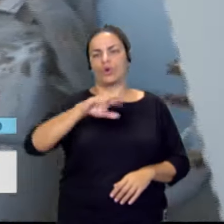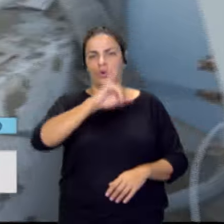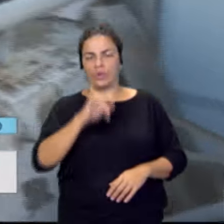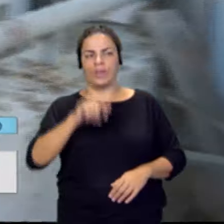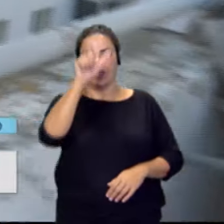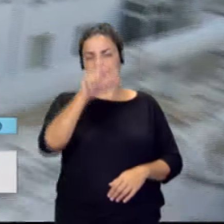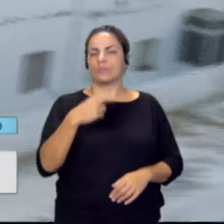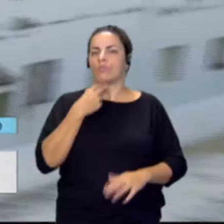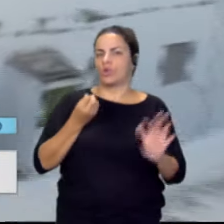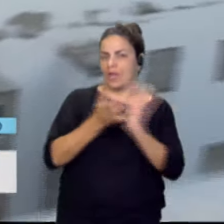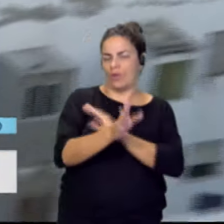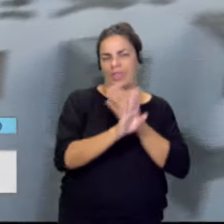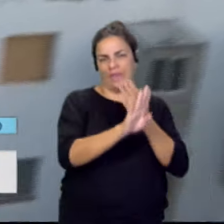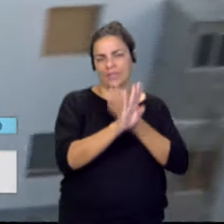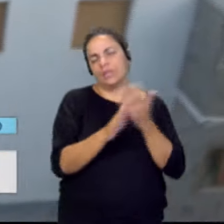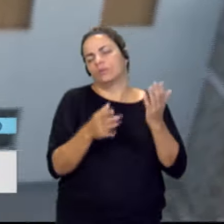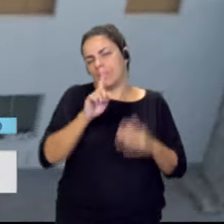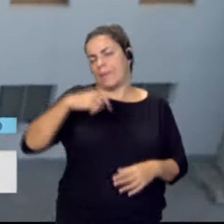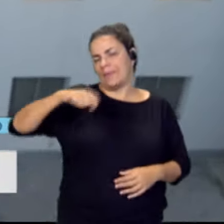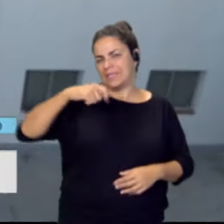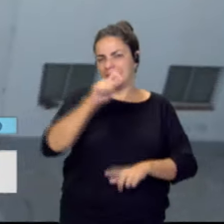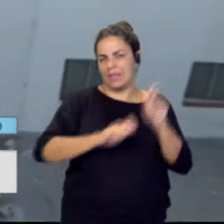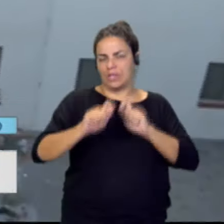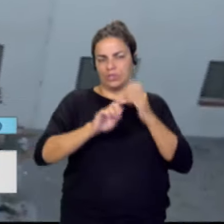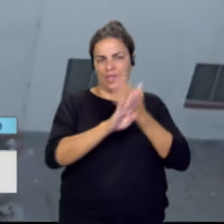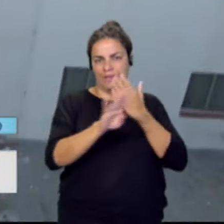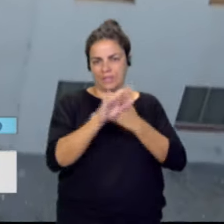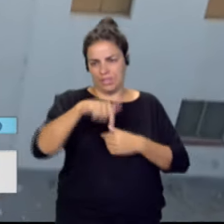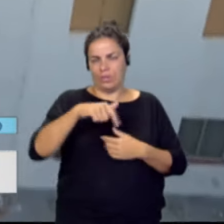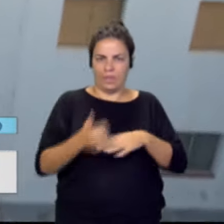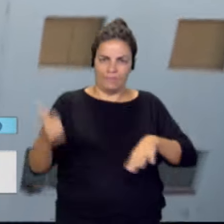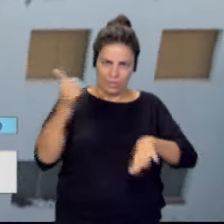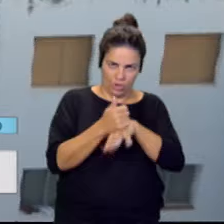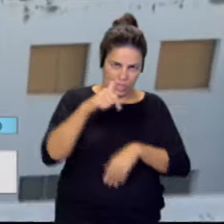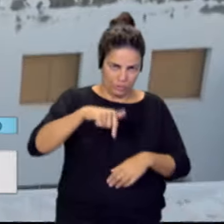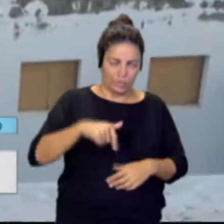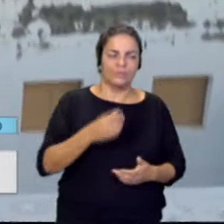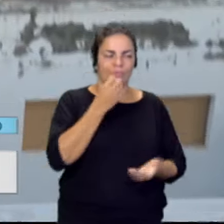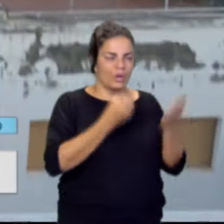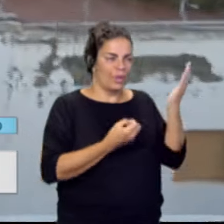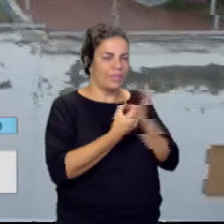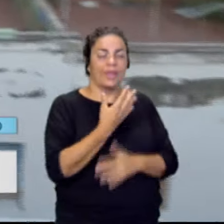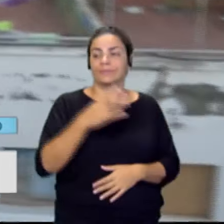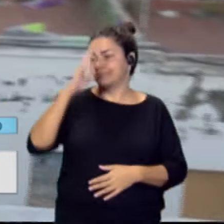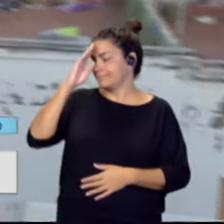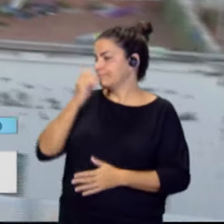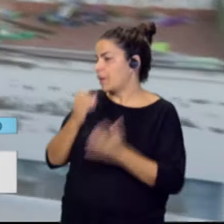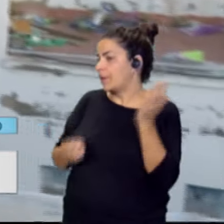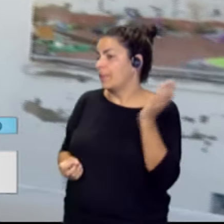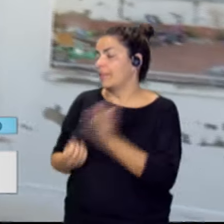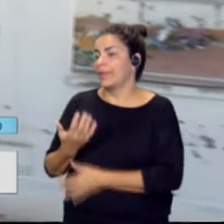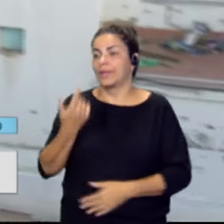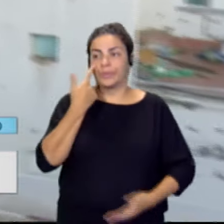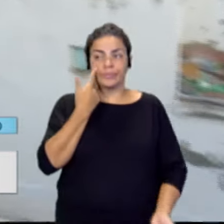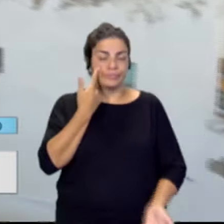presidente de la Asociación de Vecinos de aquí, del patronato Francisco Franco. Buenos días. Buenos días. Aquí, pues lo que